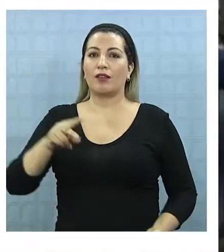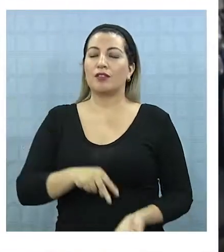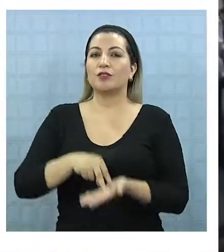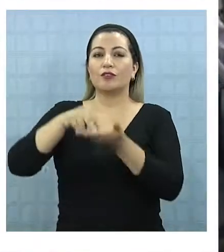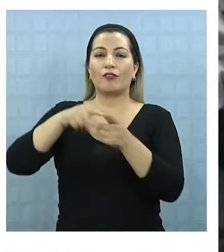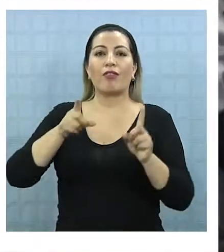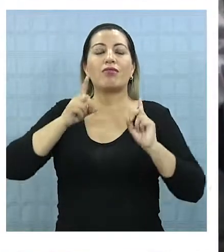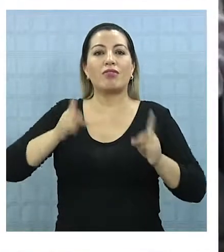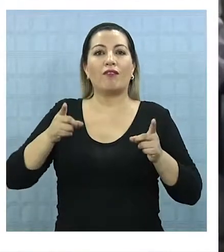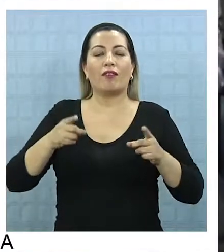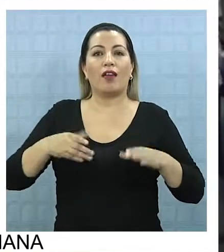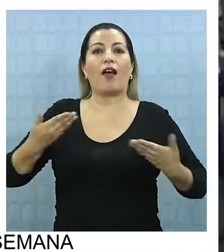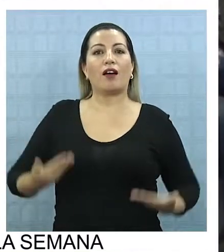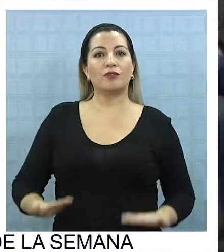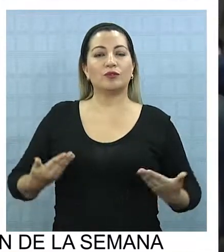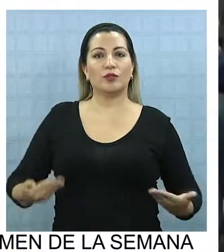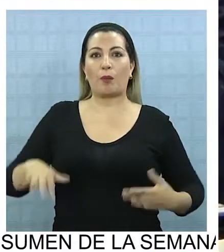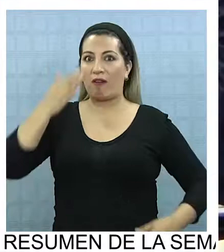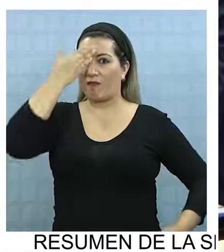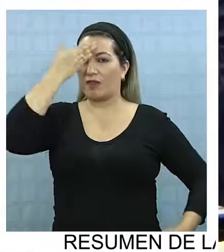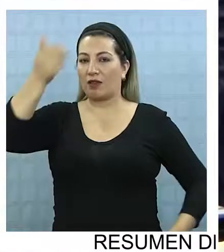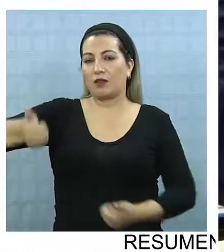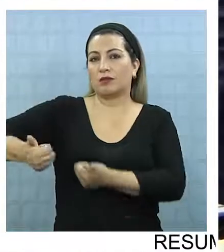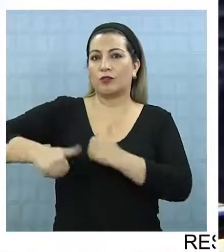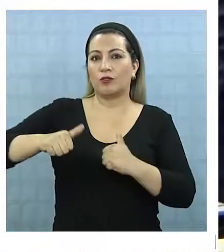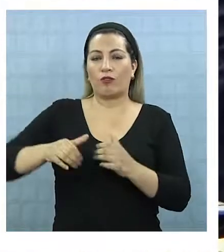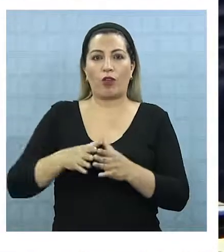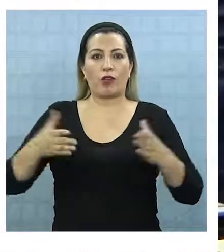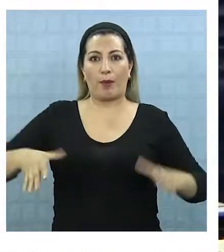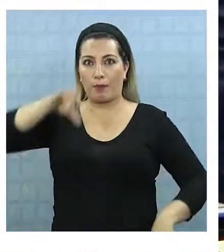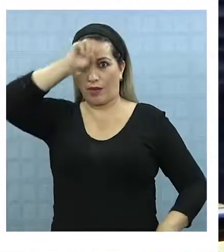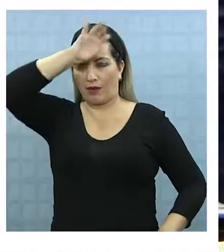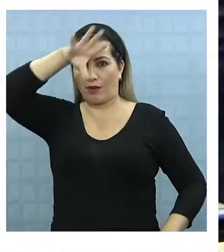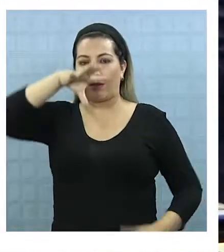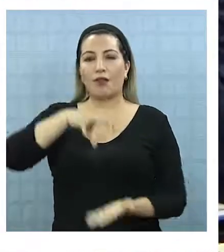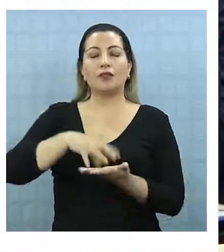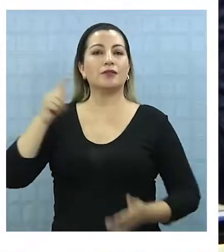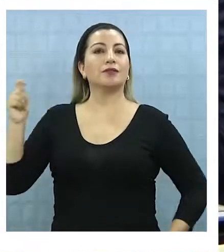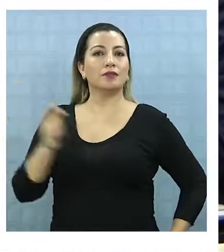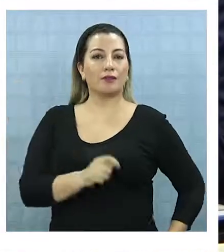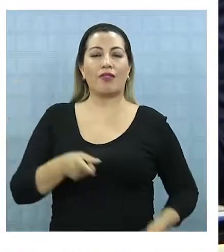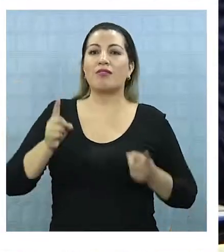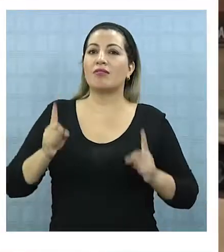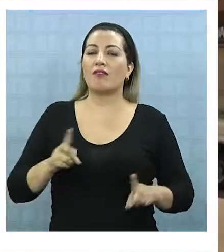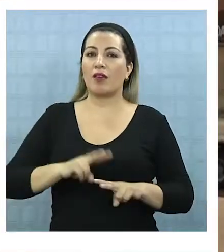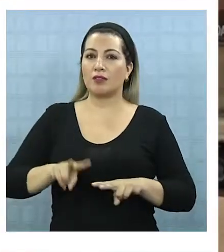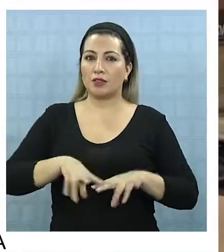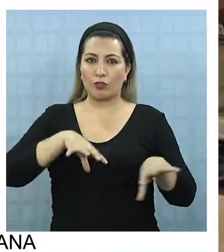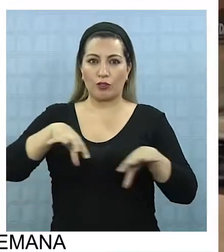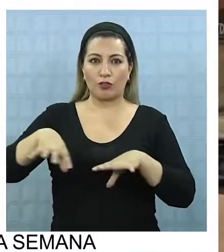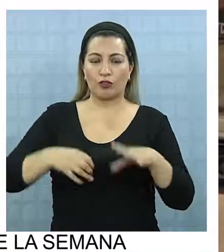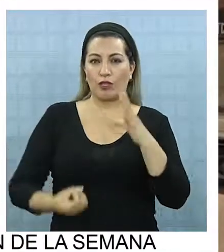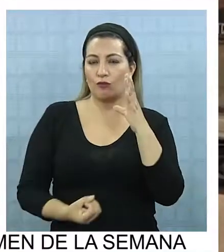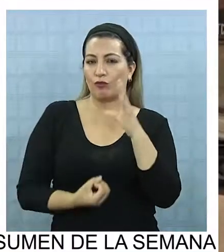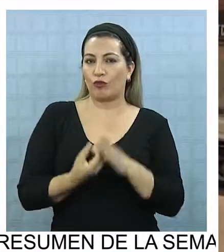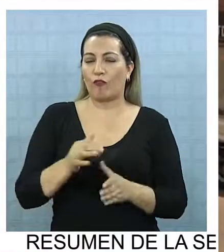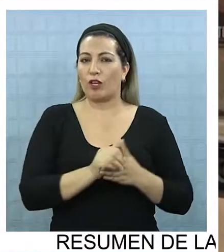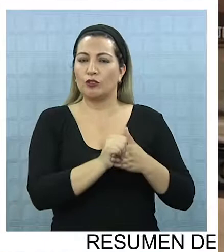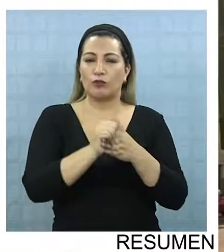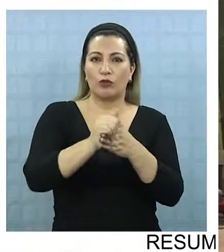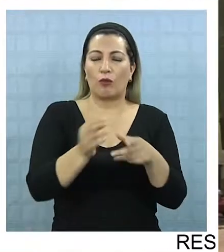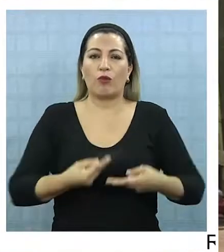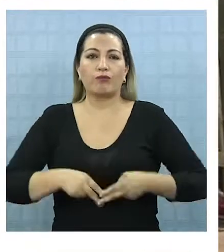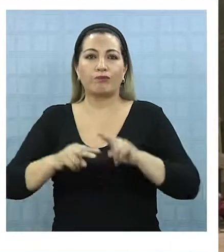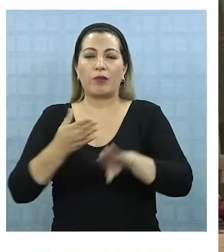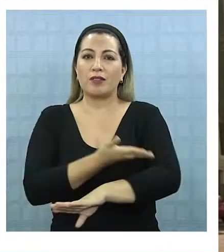SOFRI debe actualizarse para enfrentar los desafíos que trae la gran minería de Tarapacá y debe innovar en logística, turismo,